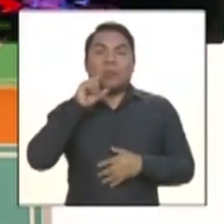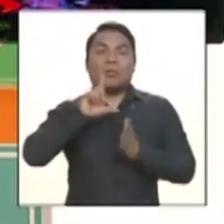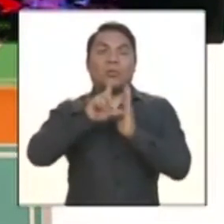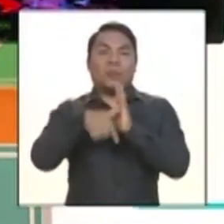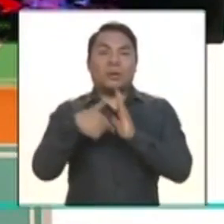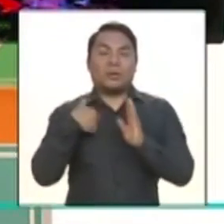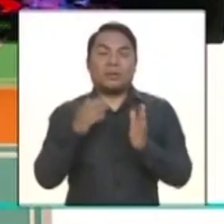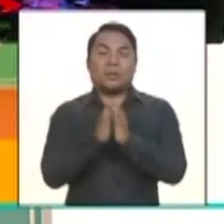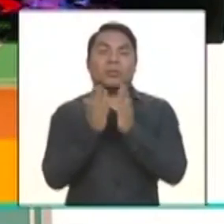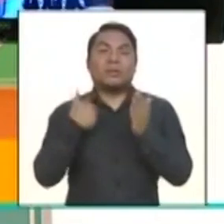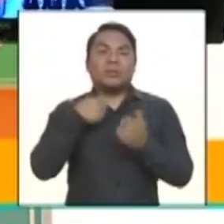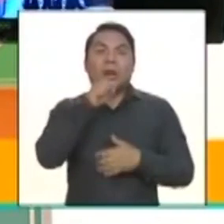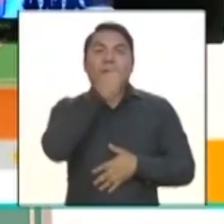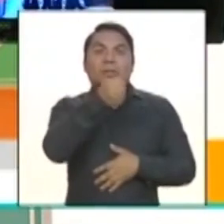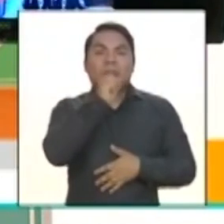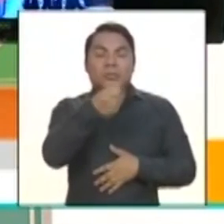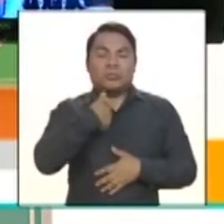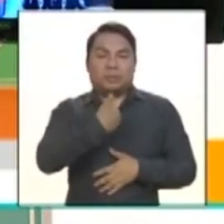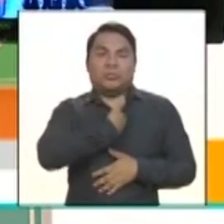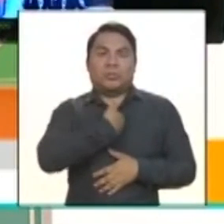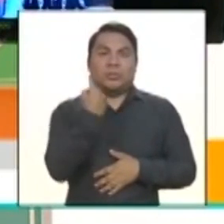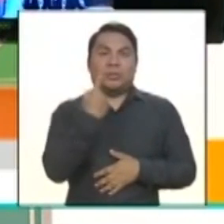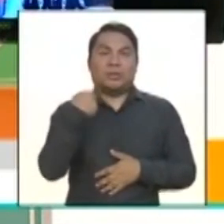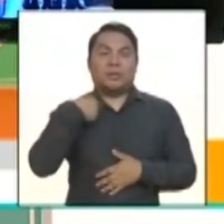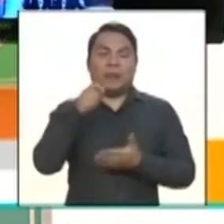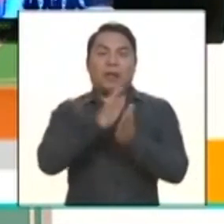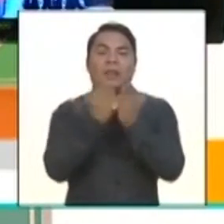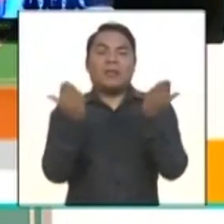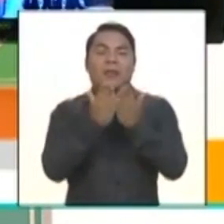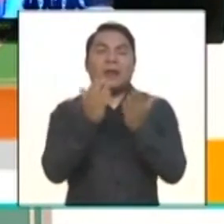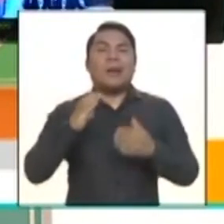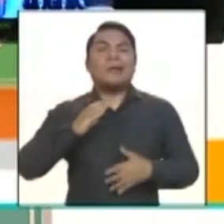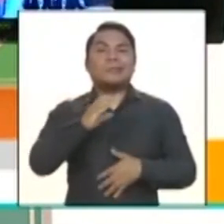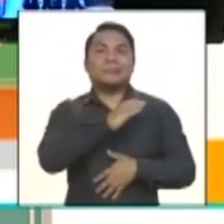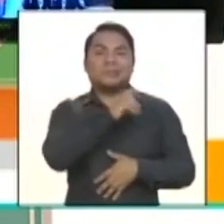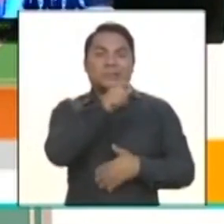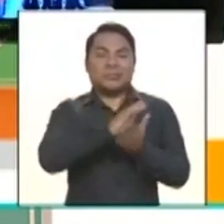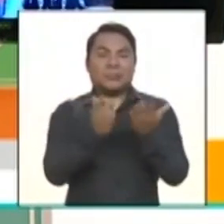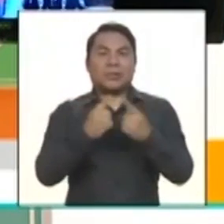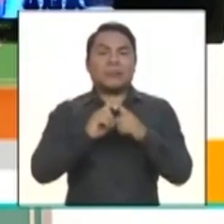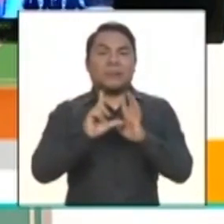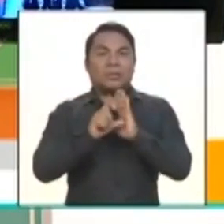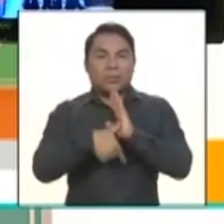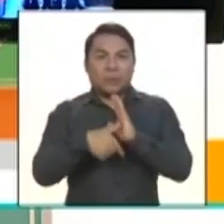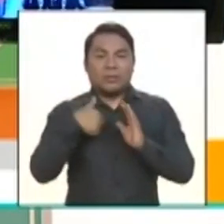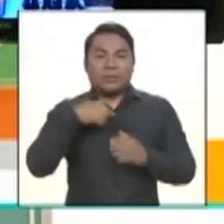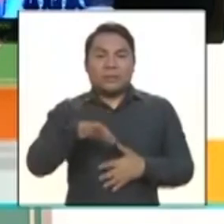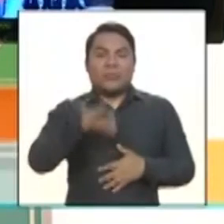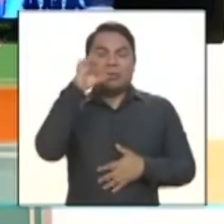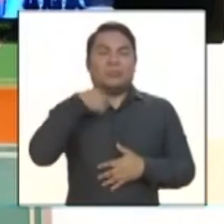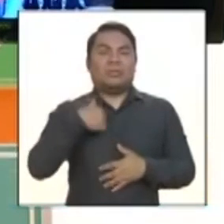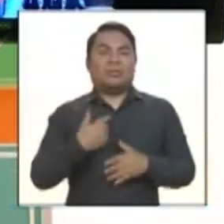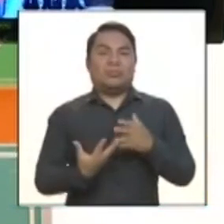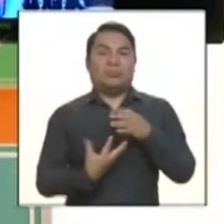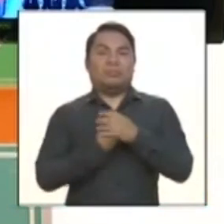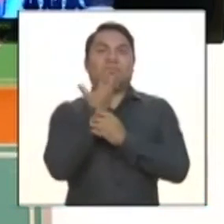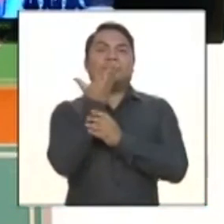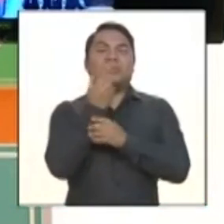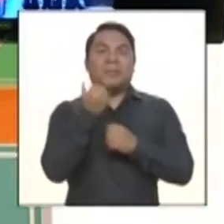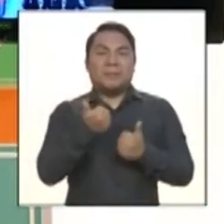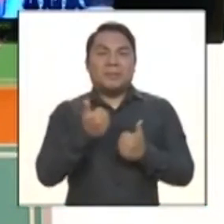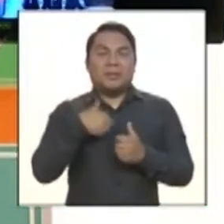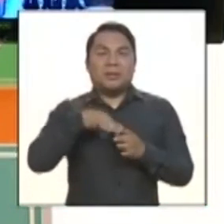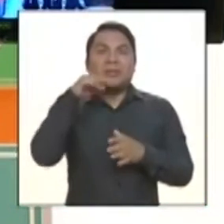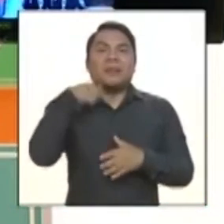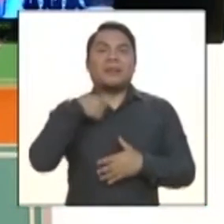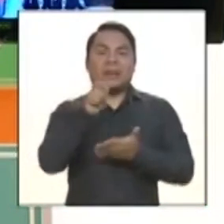inicié de forma autodidacta. Empecé a escribir en el diario Callao y descubrí una faceta que tenía muy oculta y que se me da muy bien, que